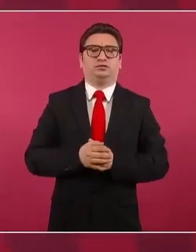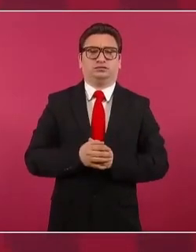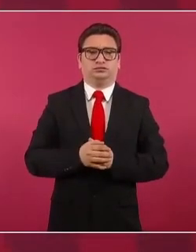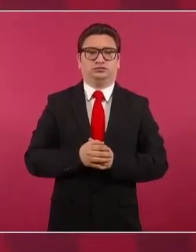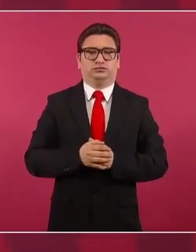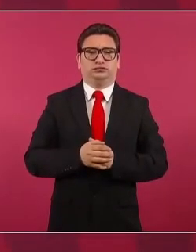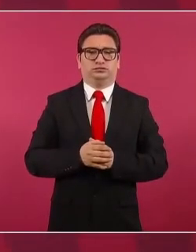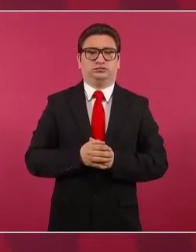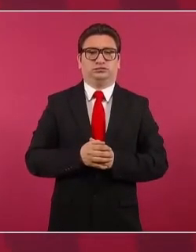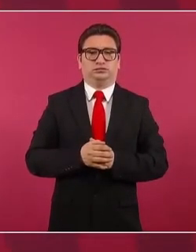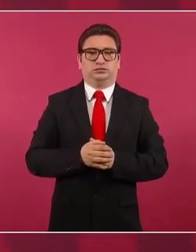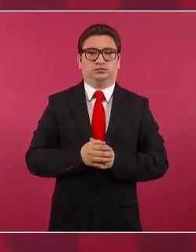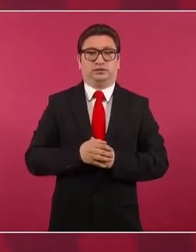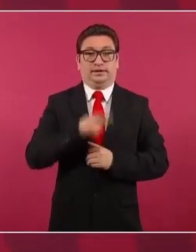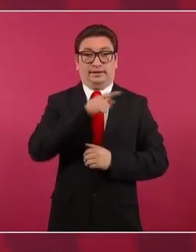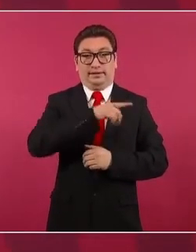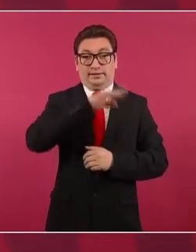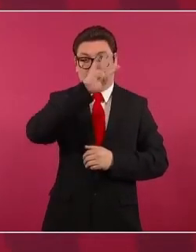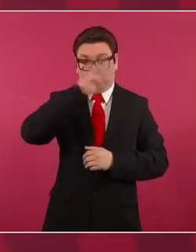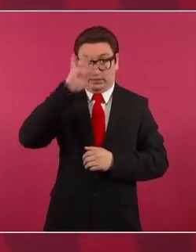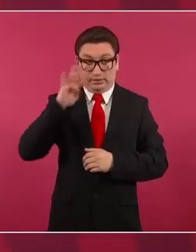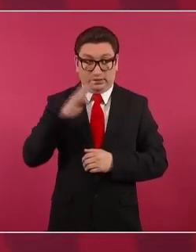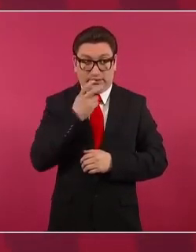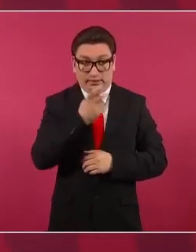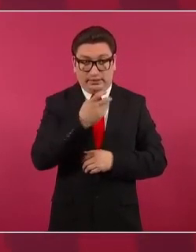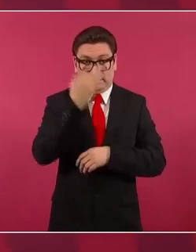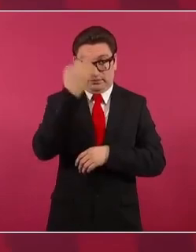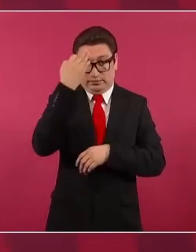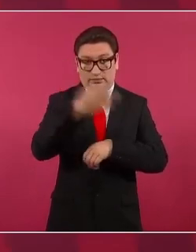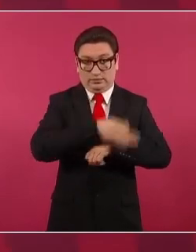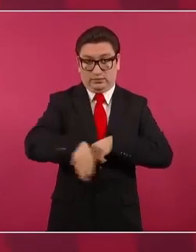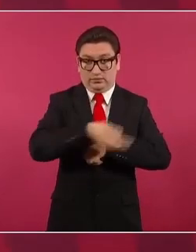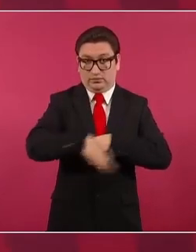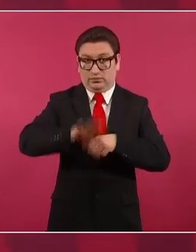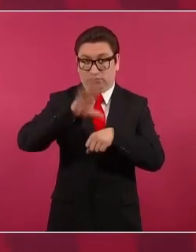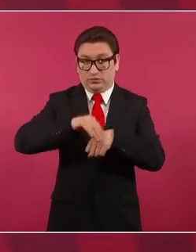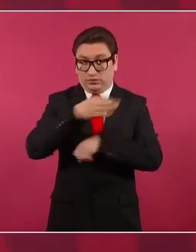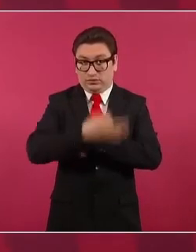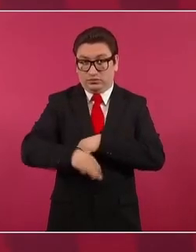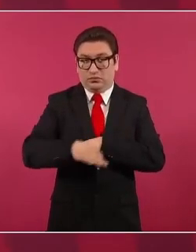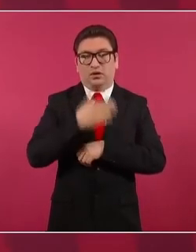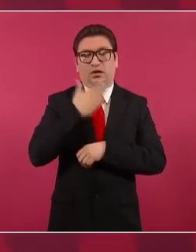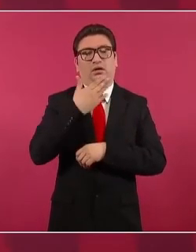aceptó esto de las visas temporales o permisos temporales,